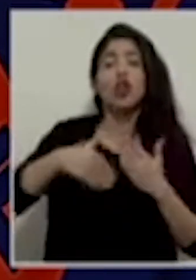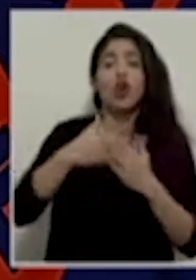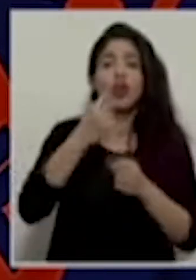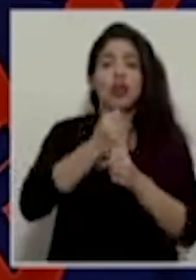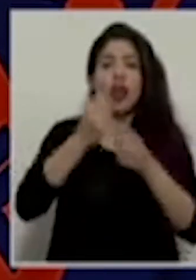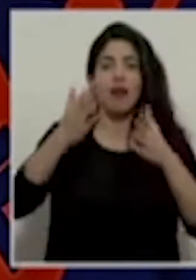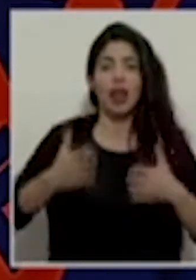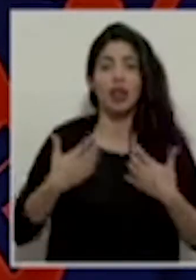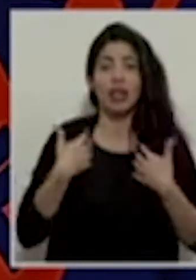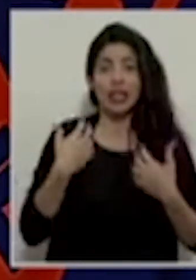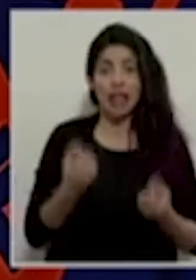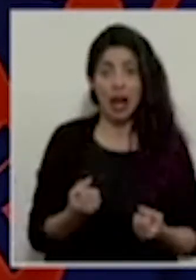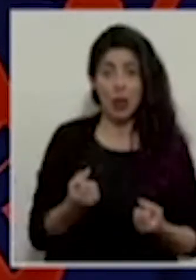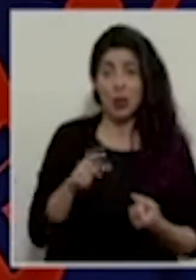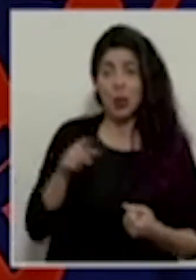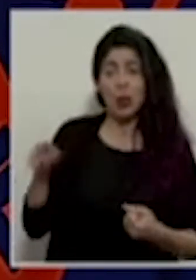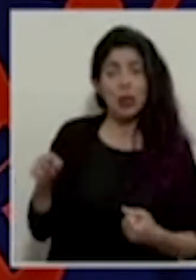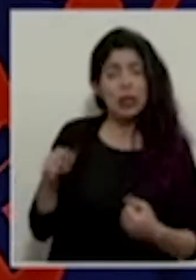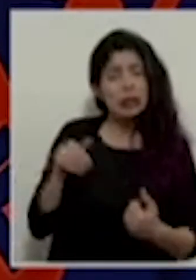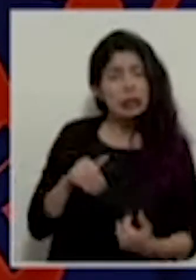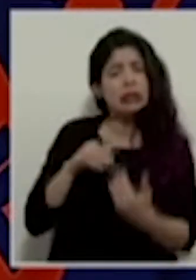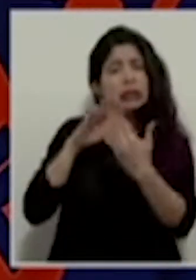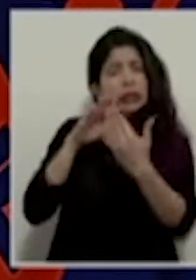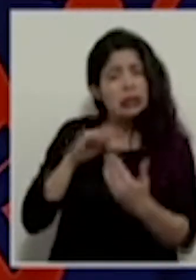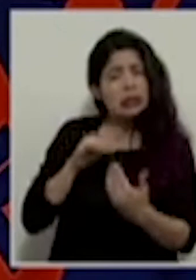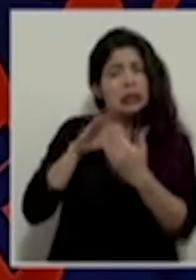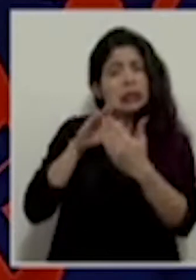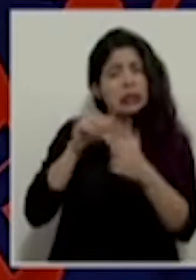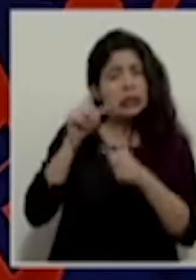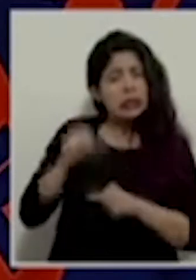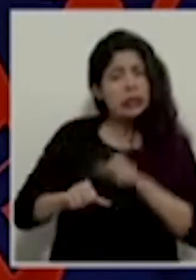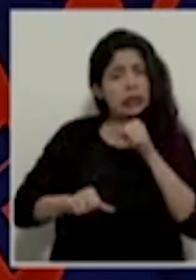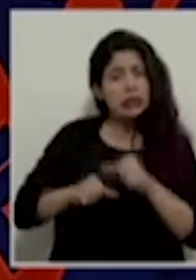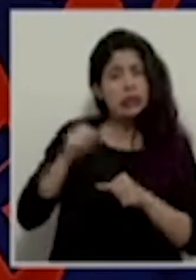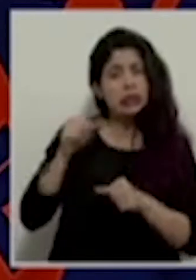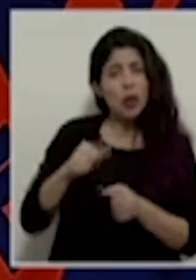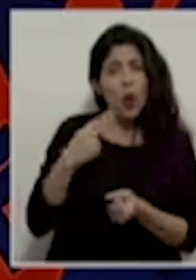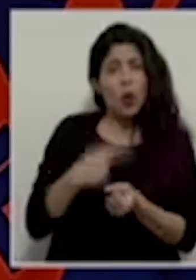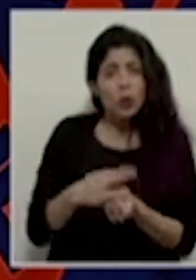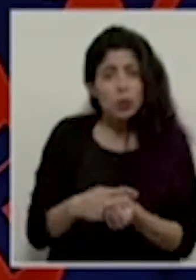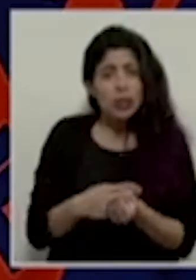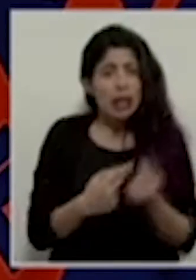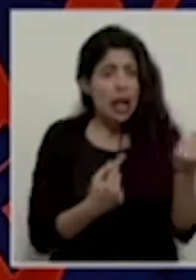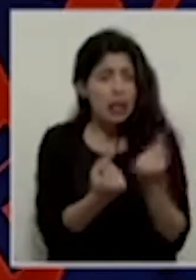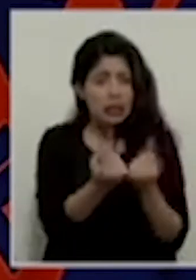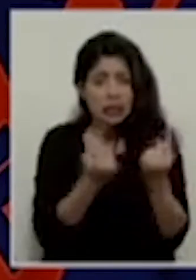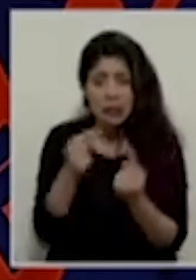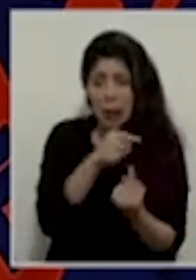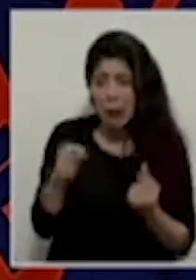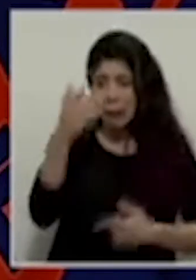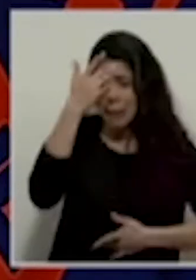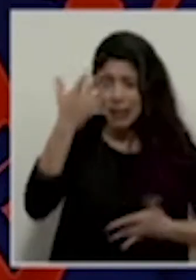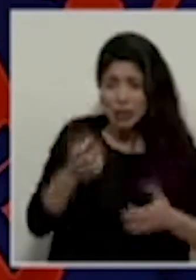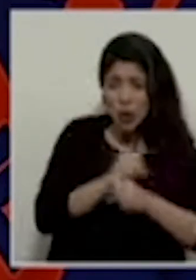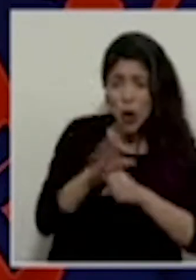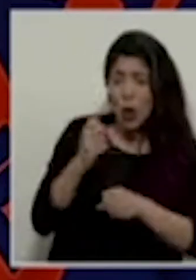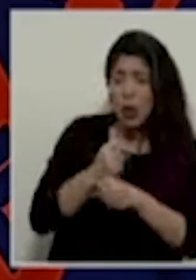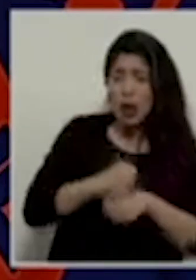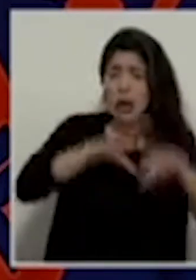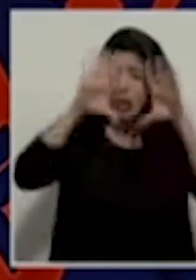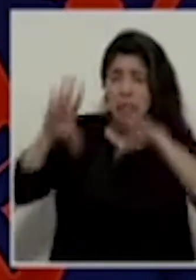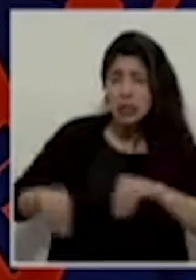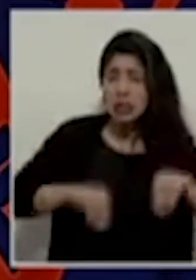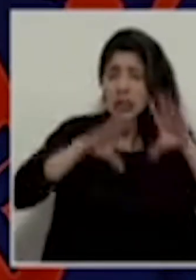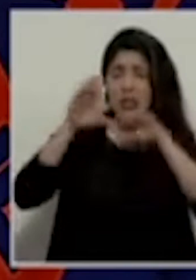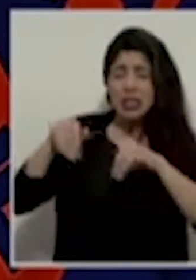salud que están en el frente, en un hospital, atendiendo pacientes COVID, trabajando 24-7, cansados